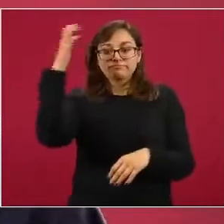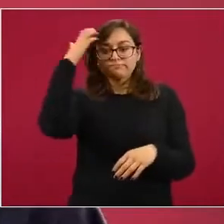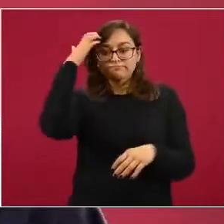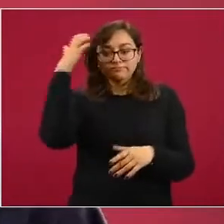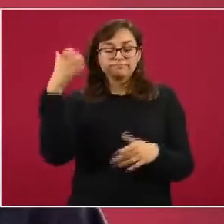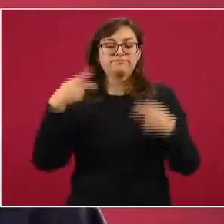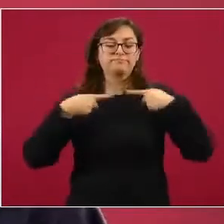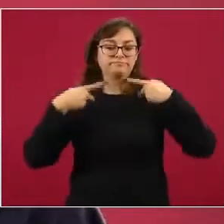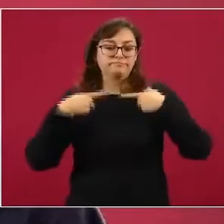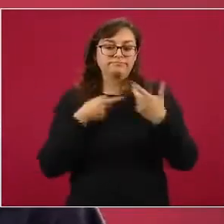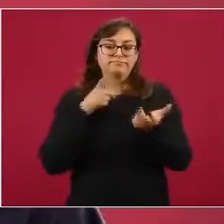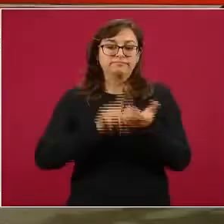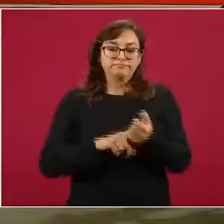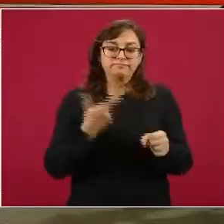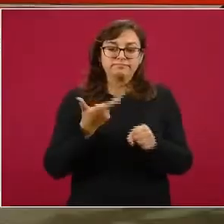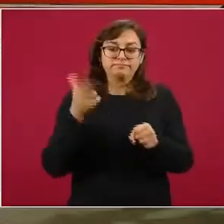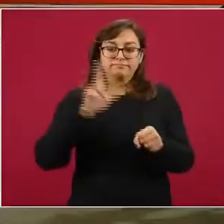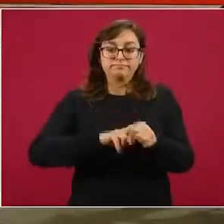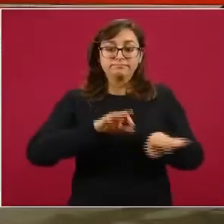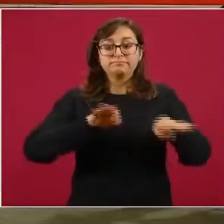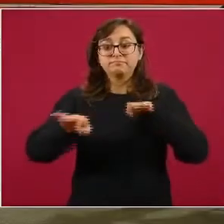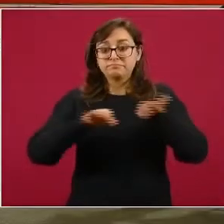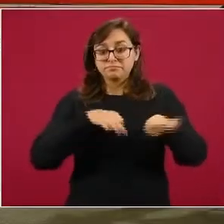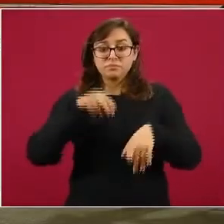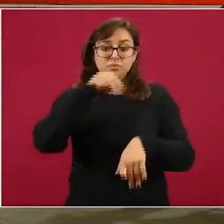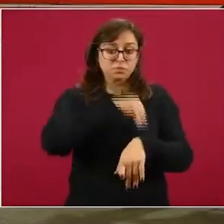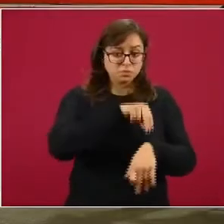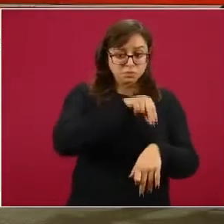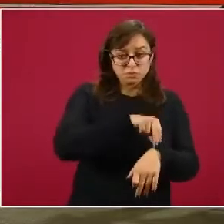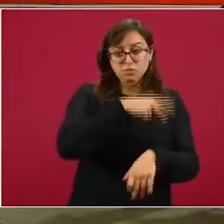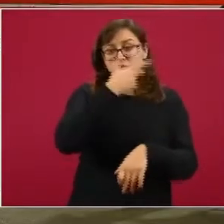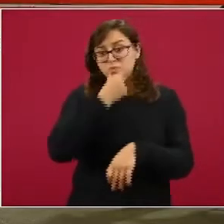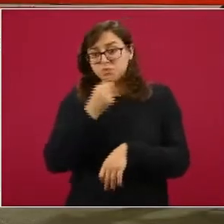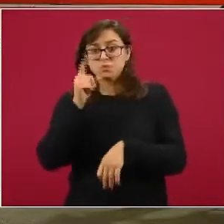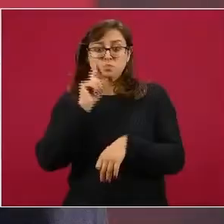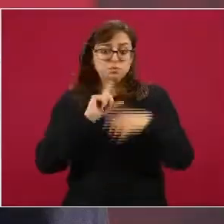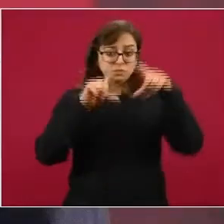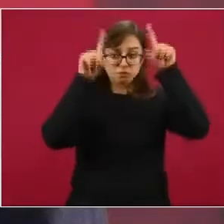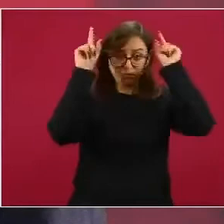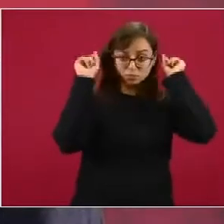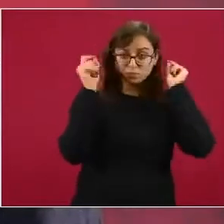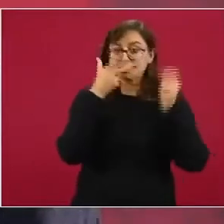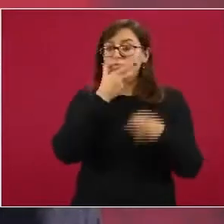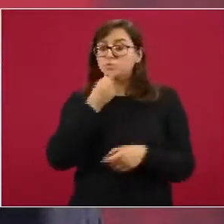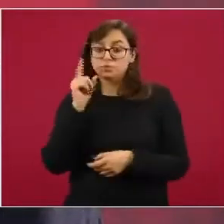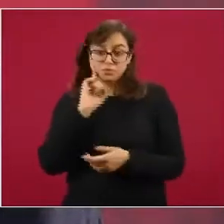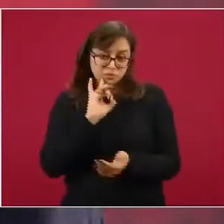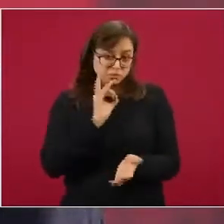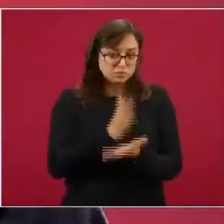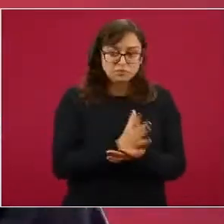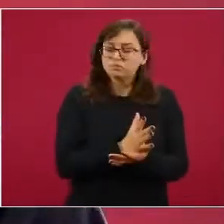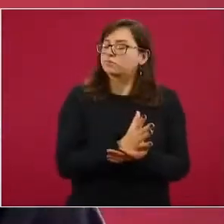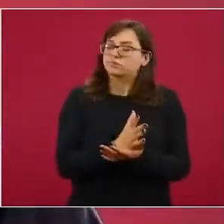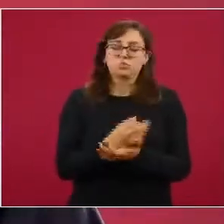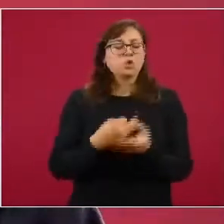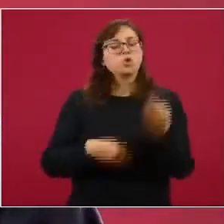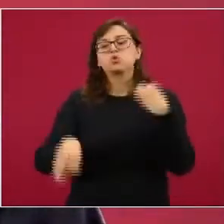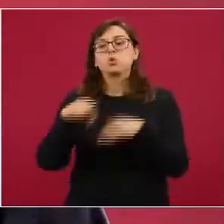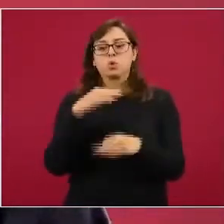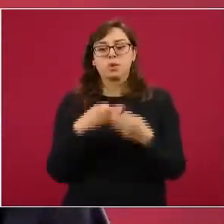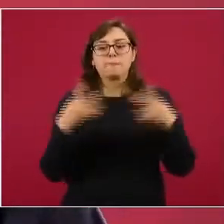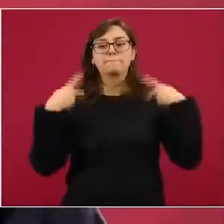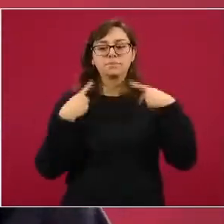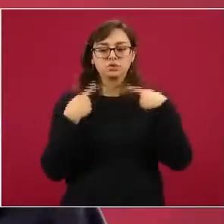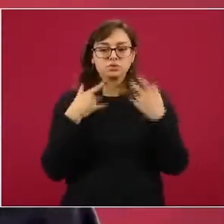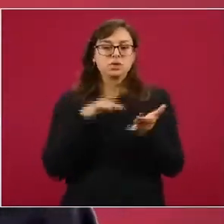trabajadores de la salud, no solamente médicas y médicos y enfermeros y enfermeras, sino también todo el personal de apoyo,